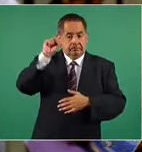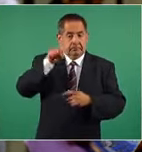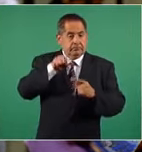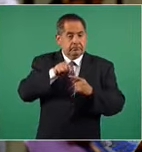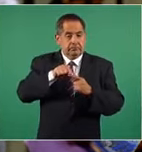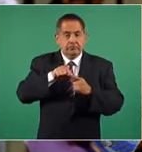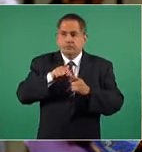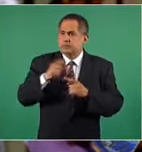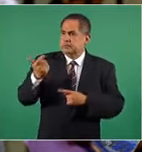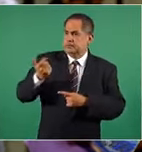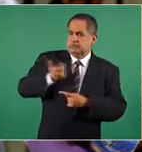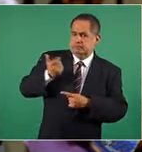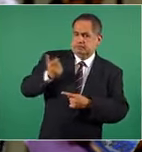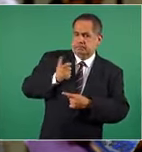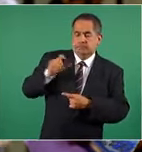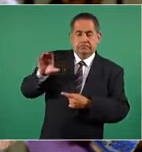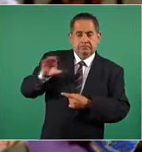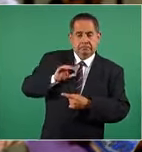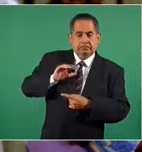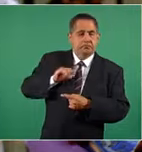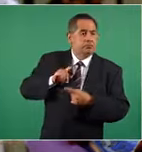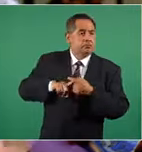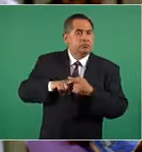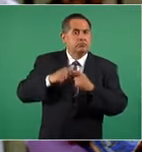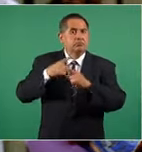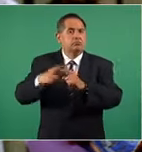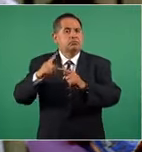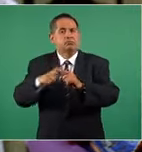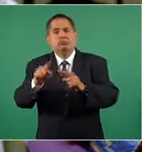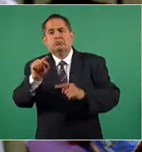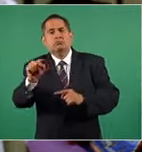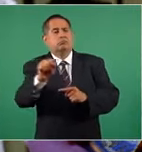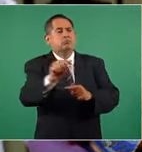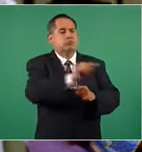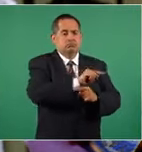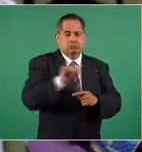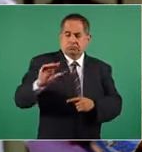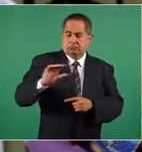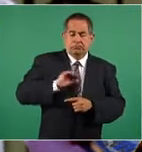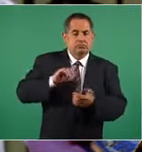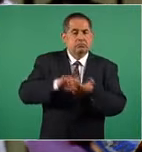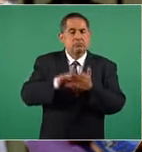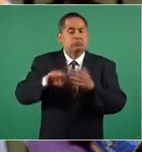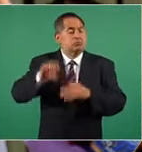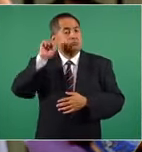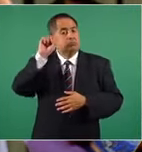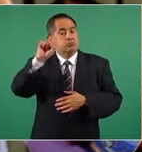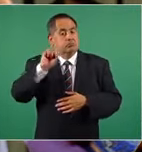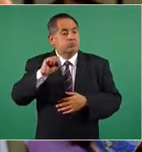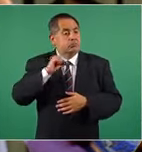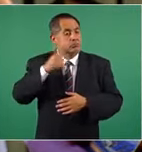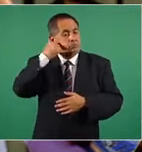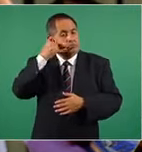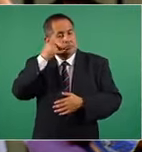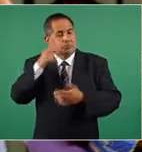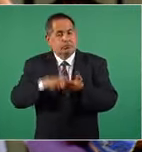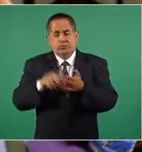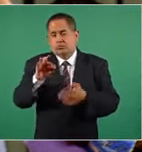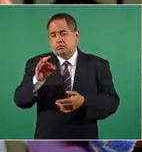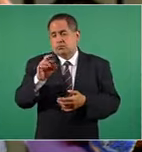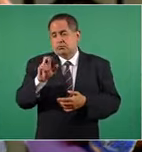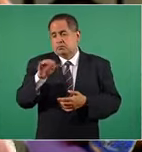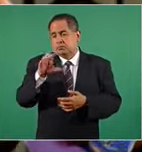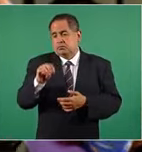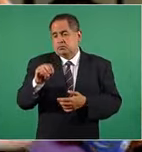obtenido de organismos diferentes, entre ellos el sindicato de telefonistas de Francisco Hernández